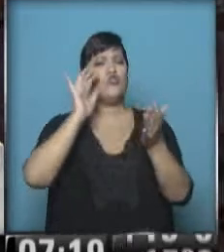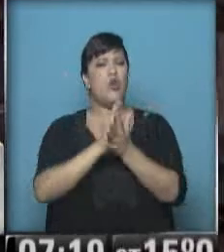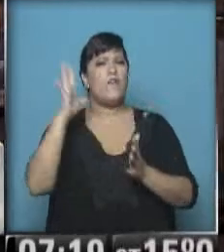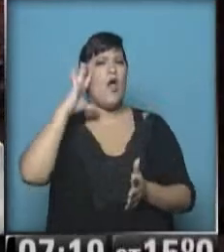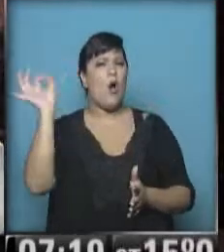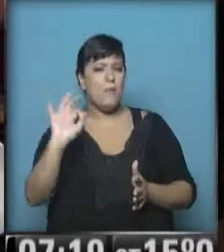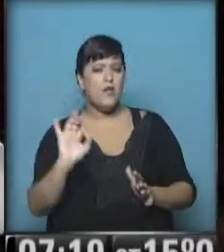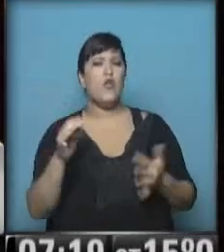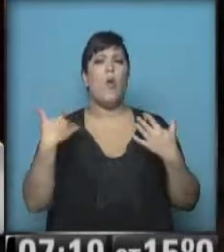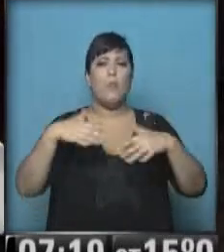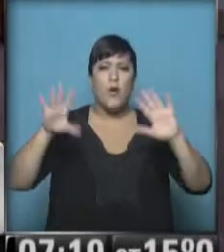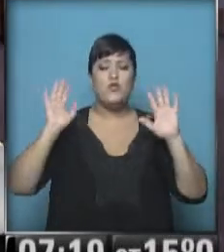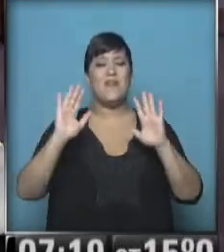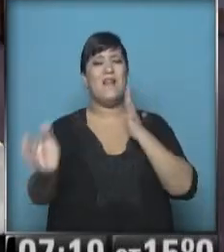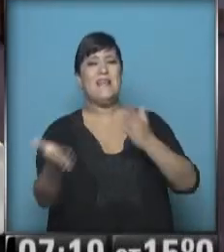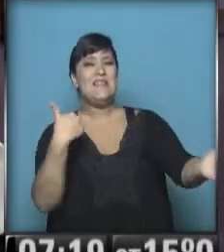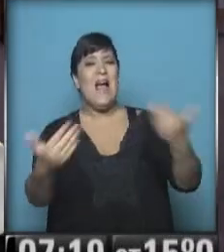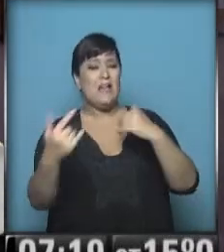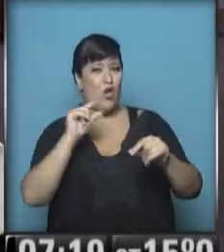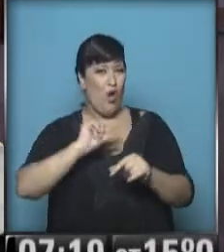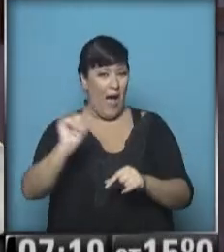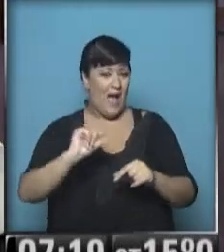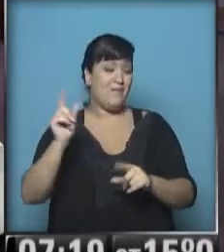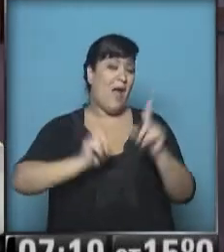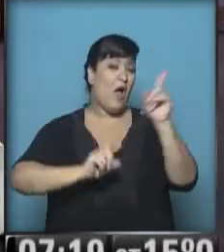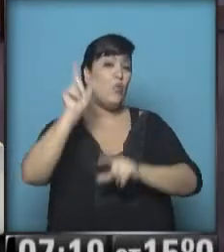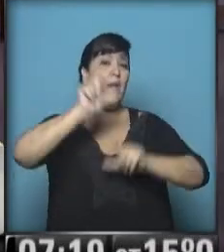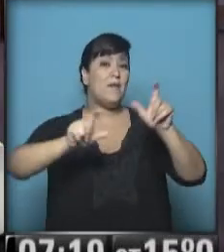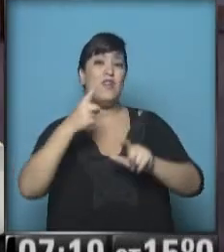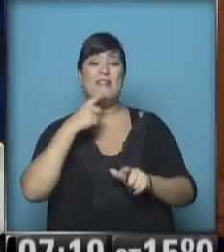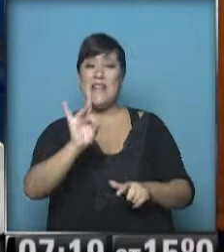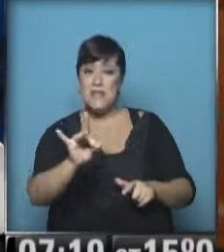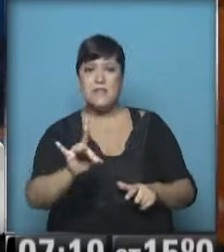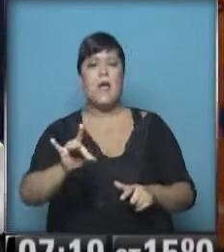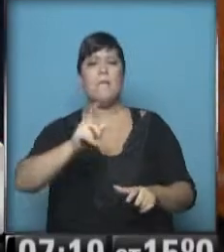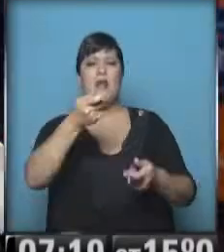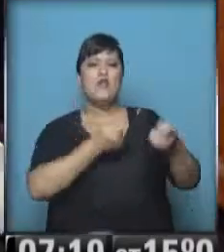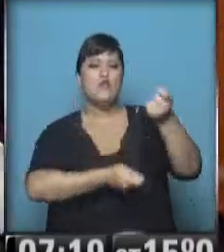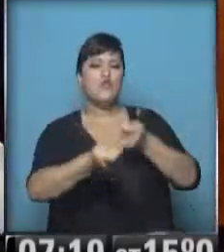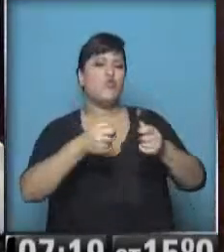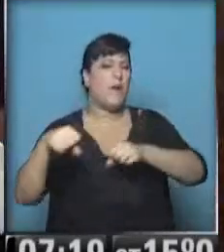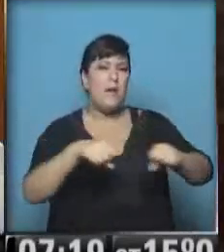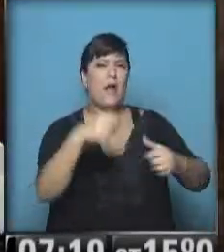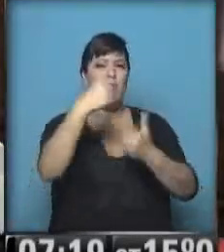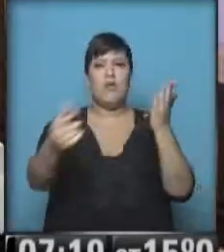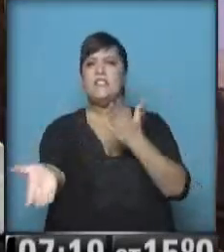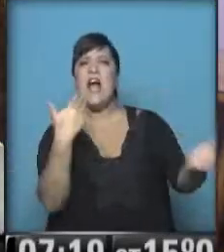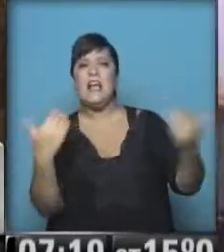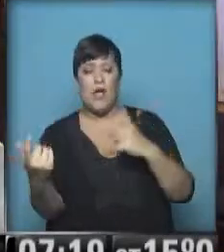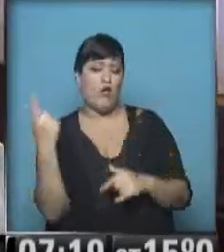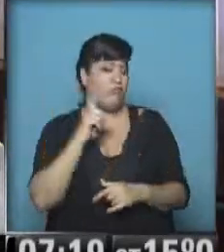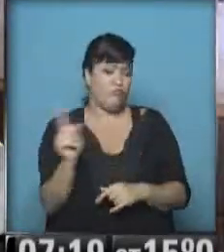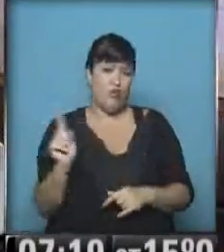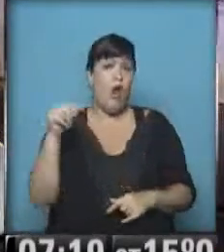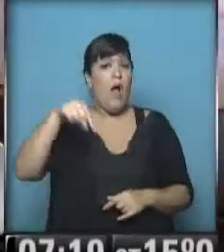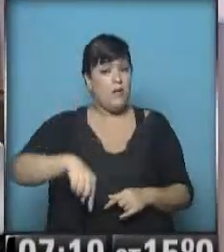los posibles saqueos que algunos pregonan que pueden llegar a ocurrir durante el mes de diciembre en el ámbito de la provincia de Buenos Aires y dijo que vamos a actuar de manera